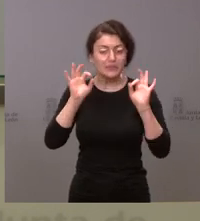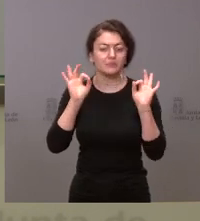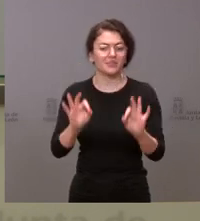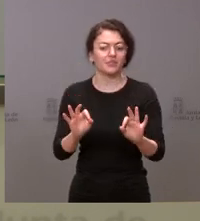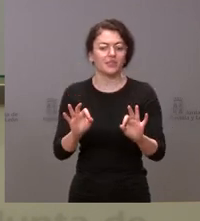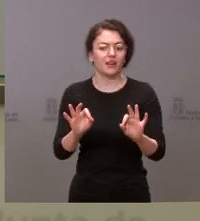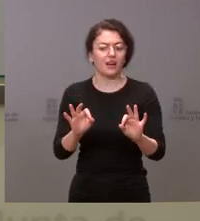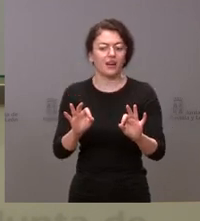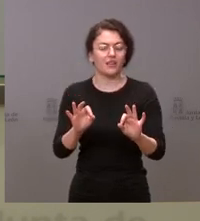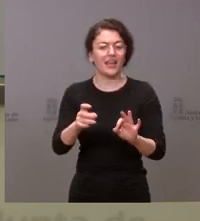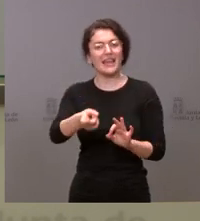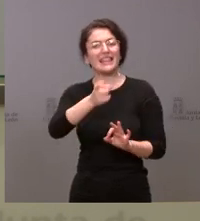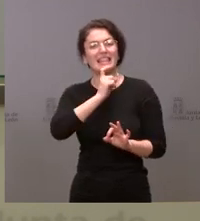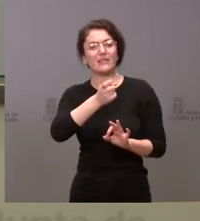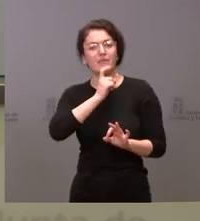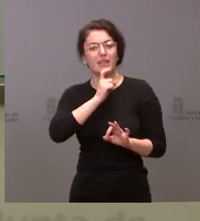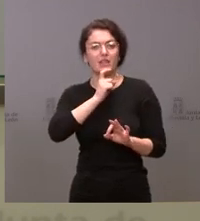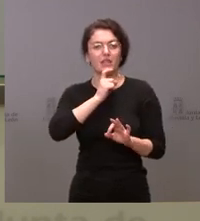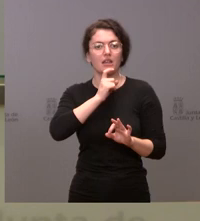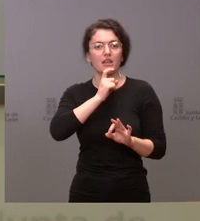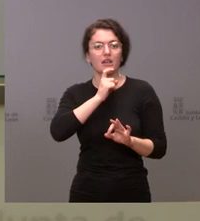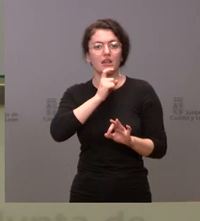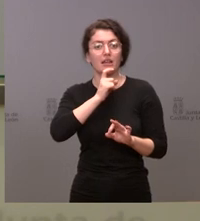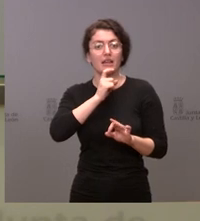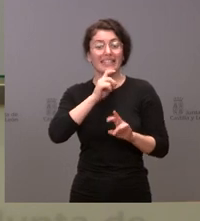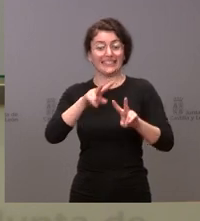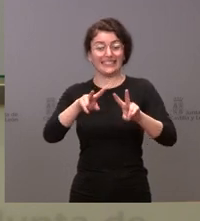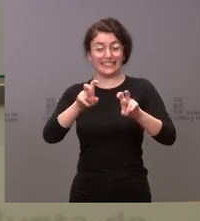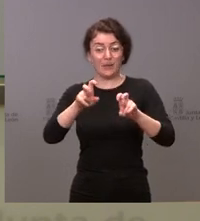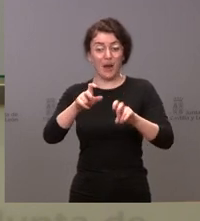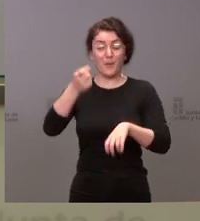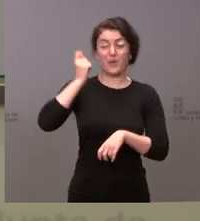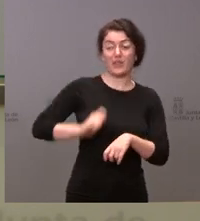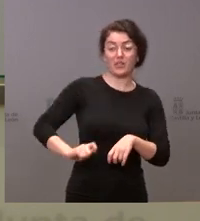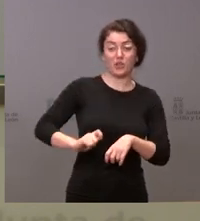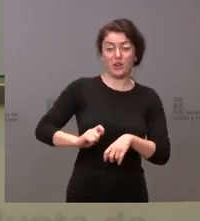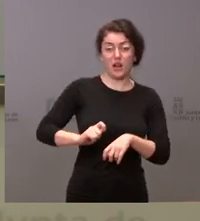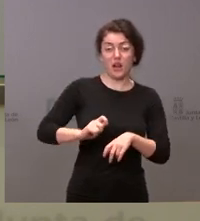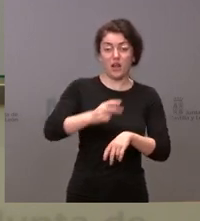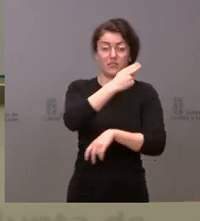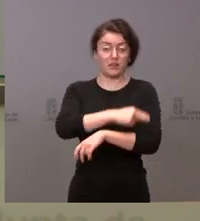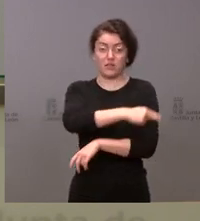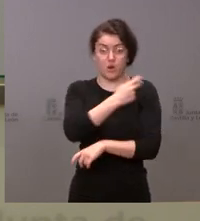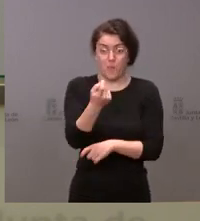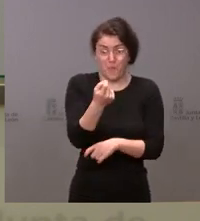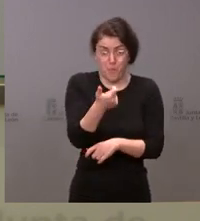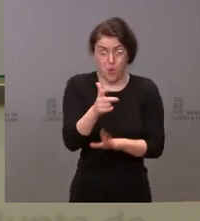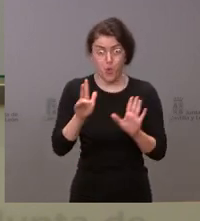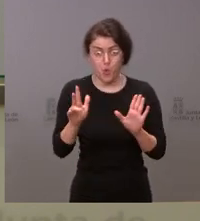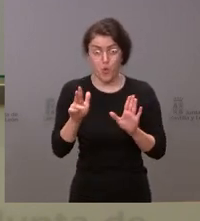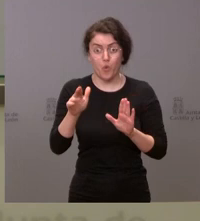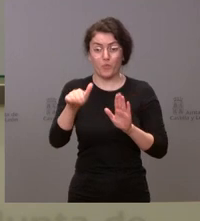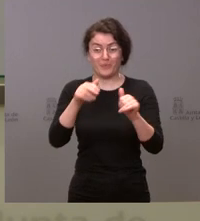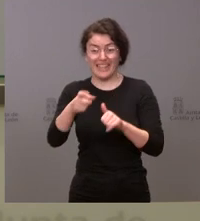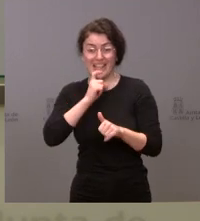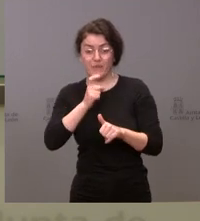dificultad de disponer de profesionales sanitarios para los servicios sanitarios del conjunto de las comunidades autónomas. Y muy especialmente en